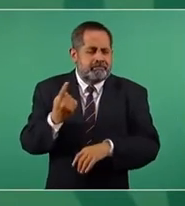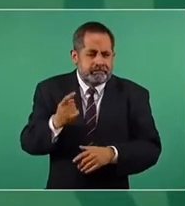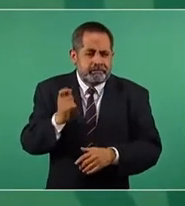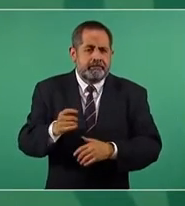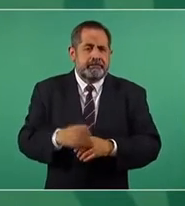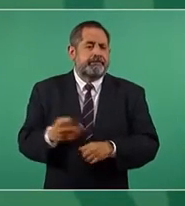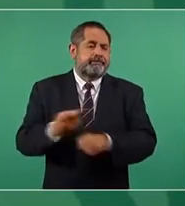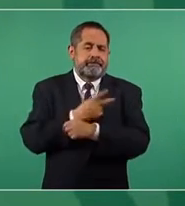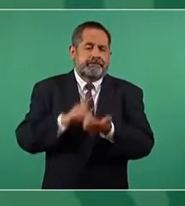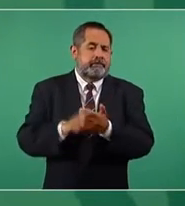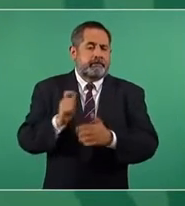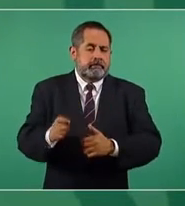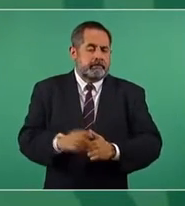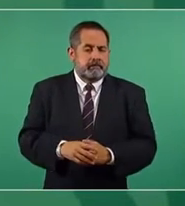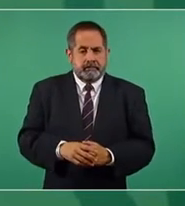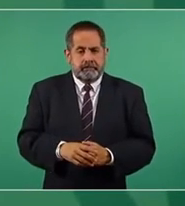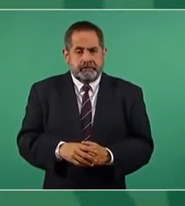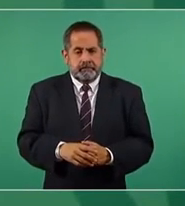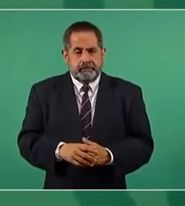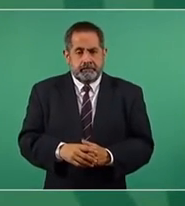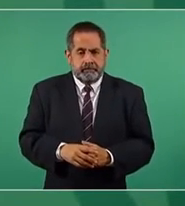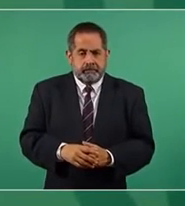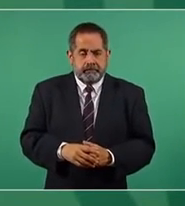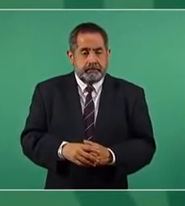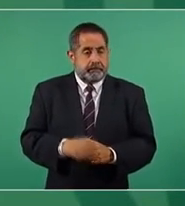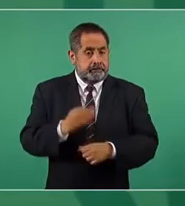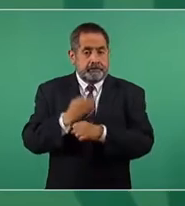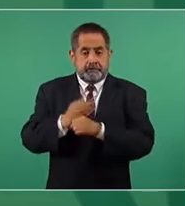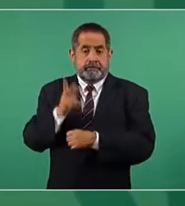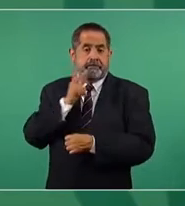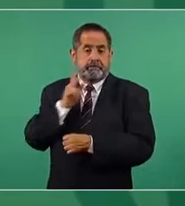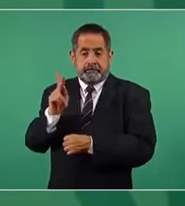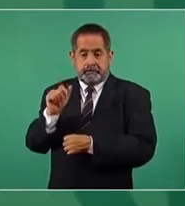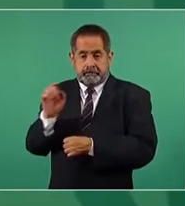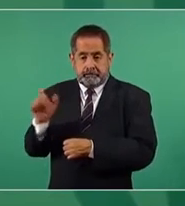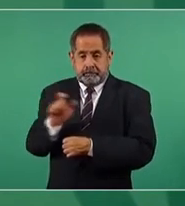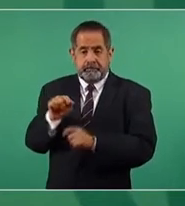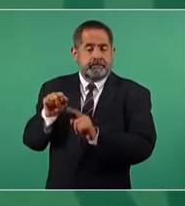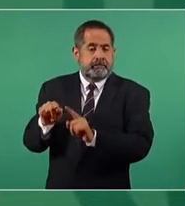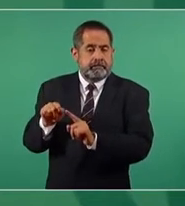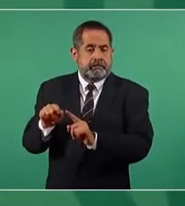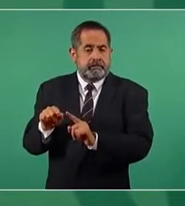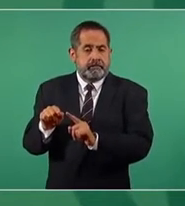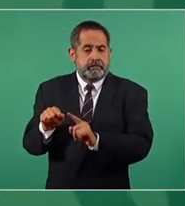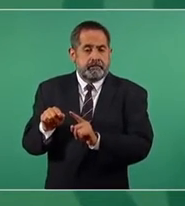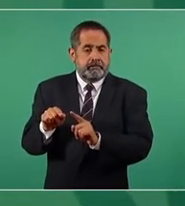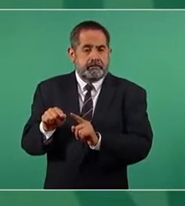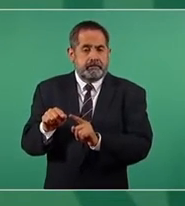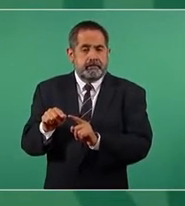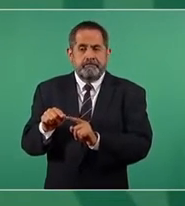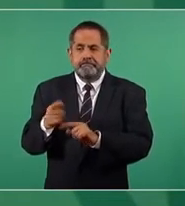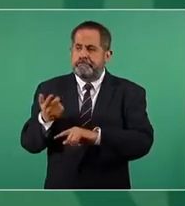Porque resulta que ya Pemex solo tiene capacidad